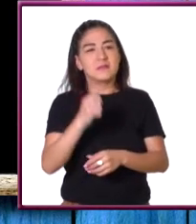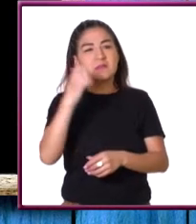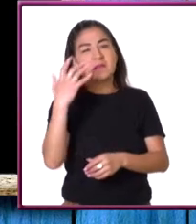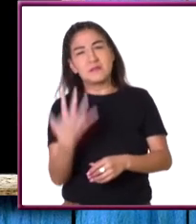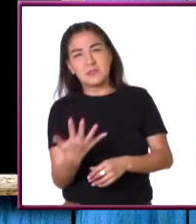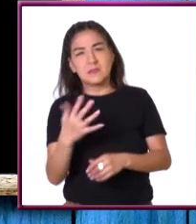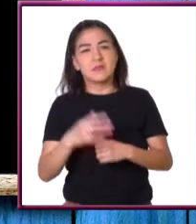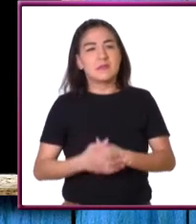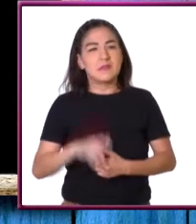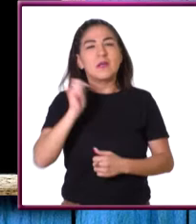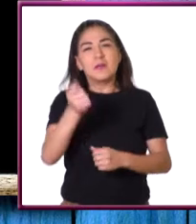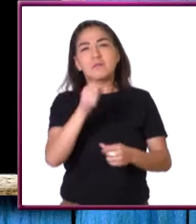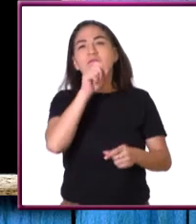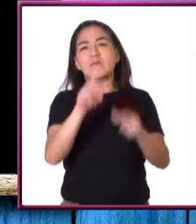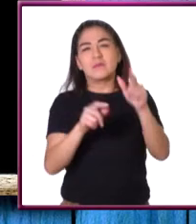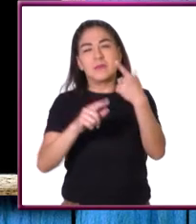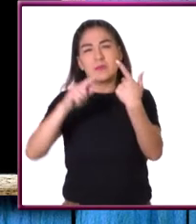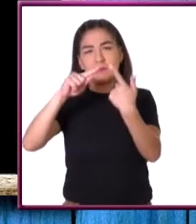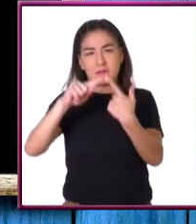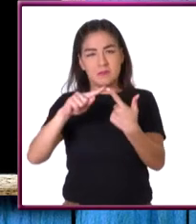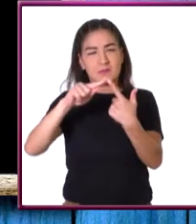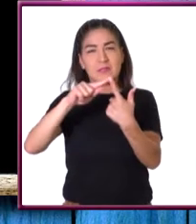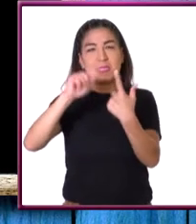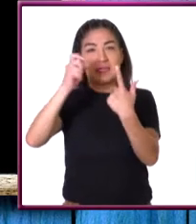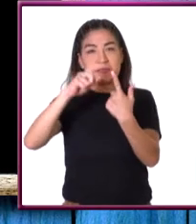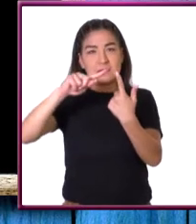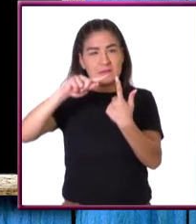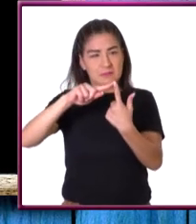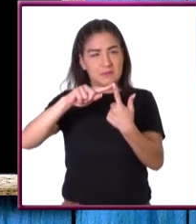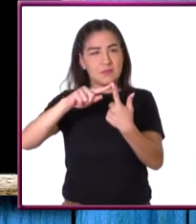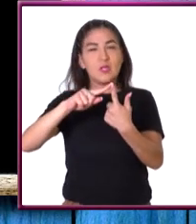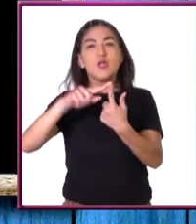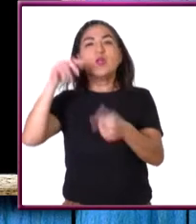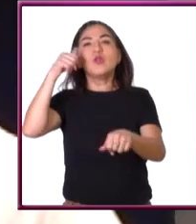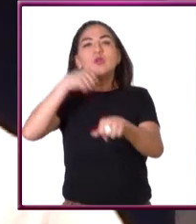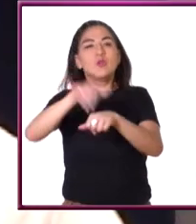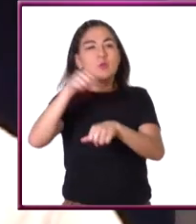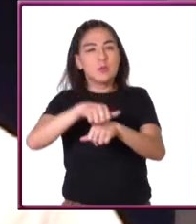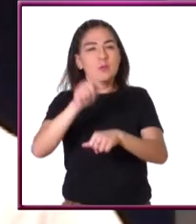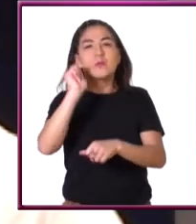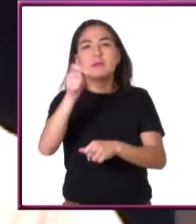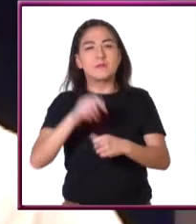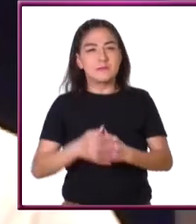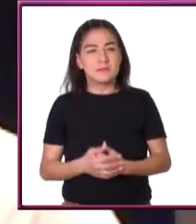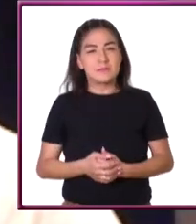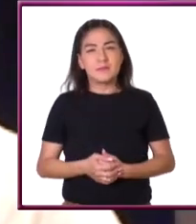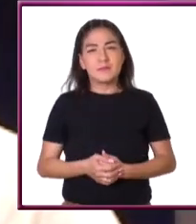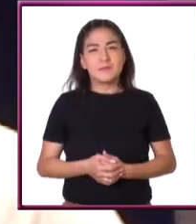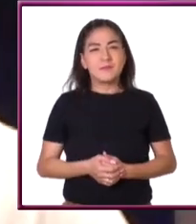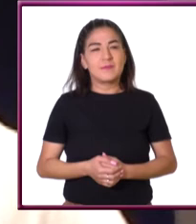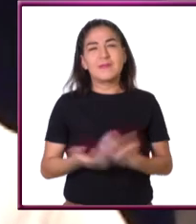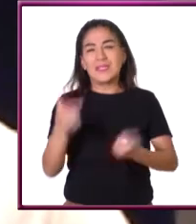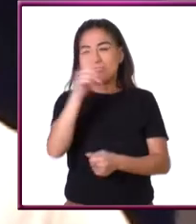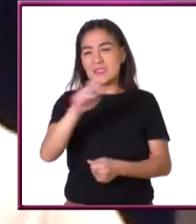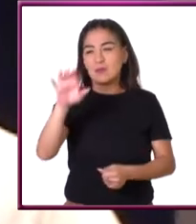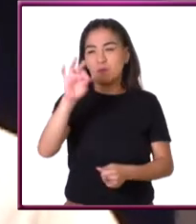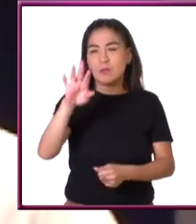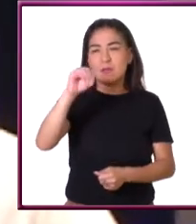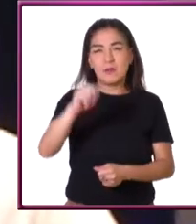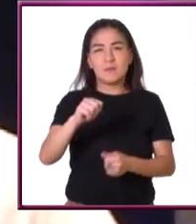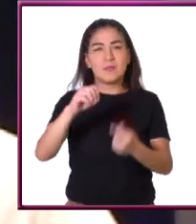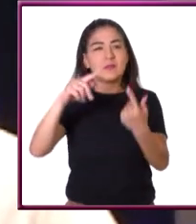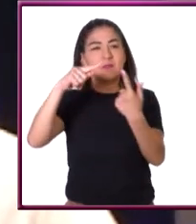otro es la raíz cuadrada del número. Y, por ejemplo, si tenemos